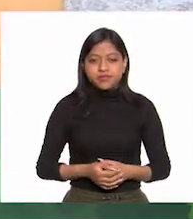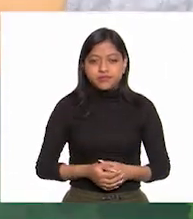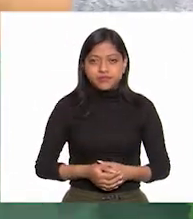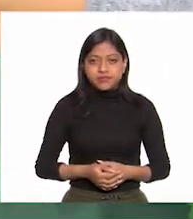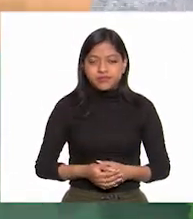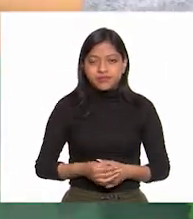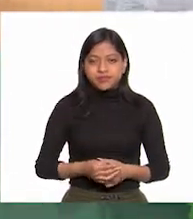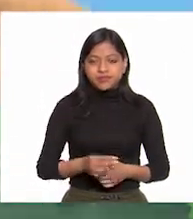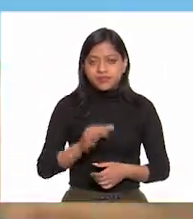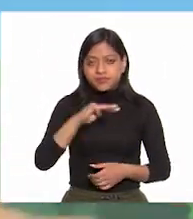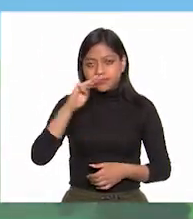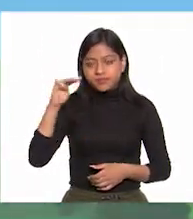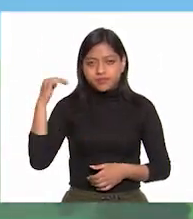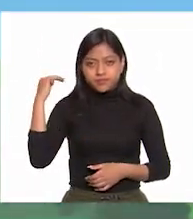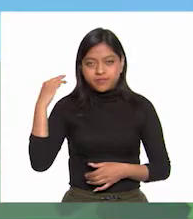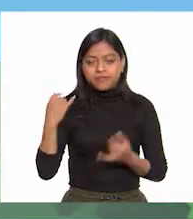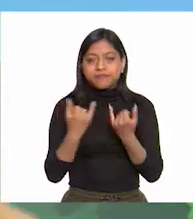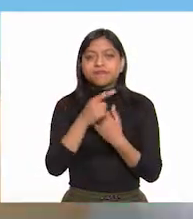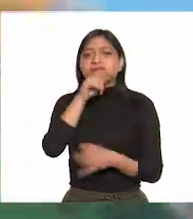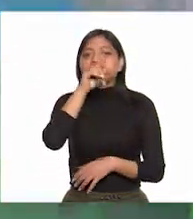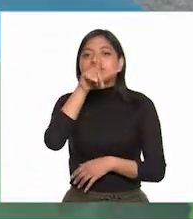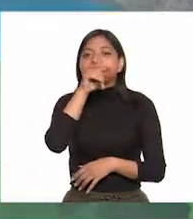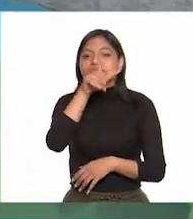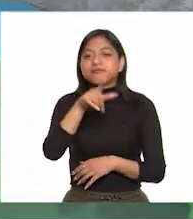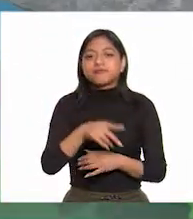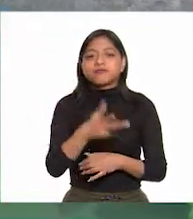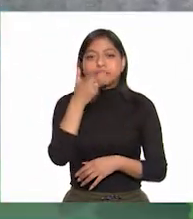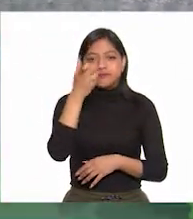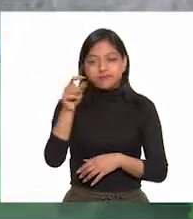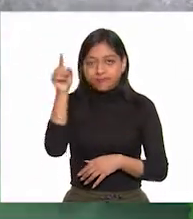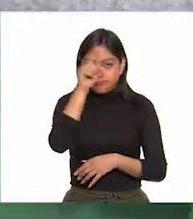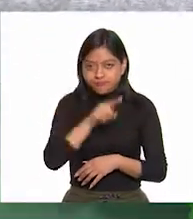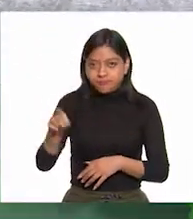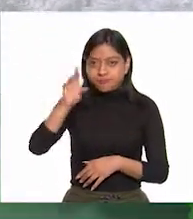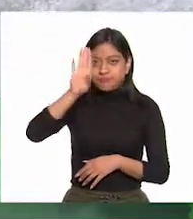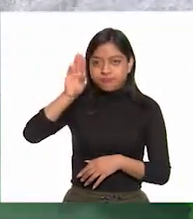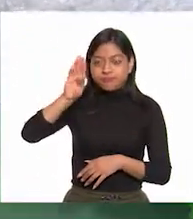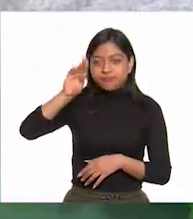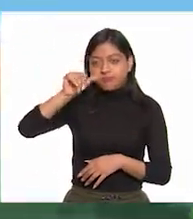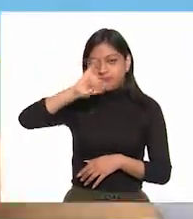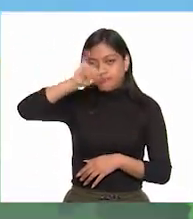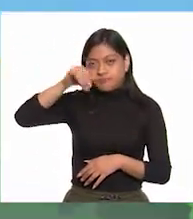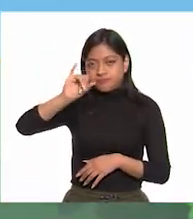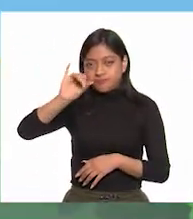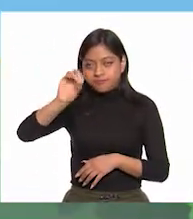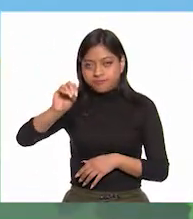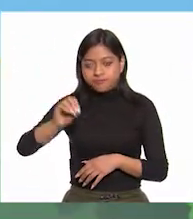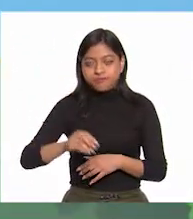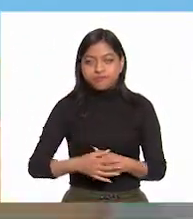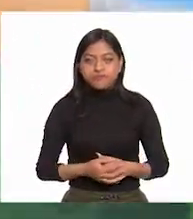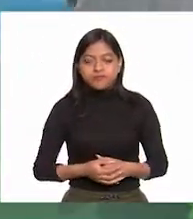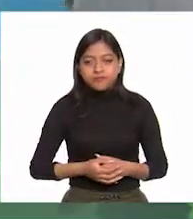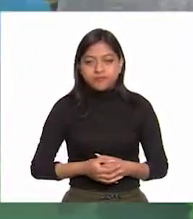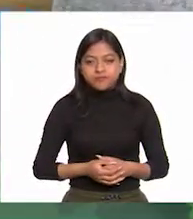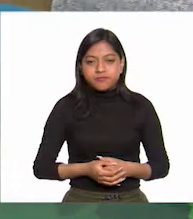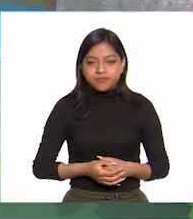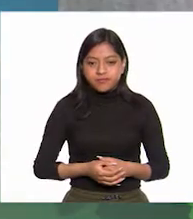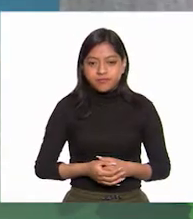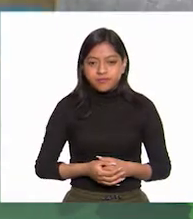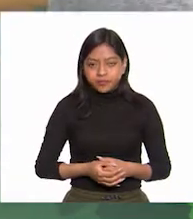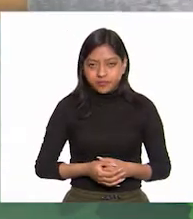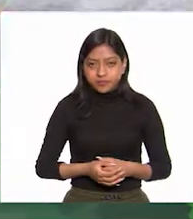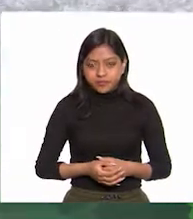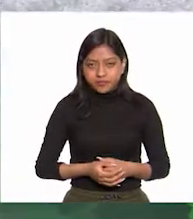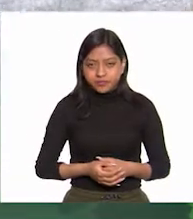Michoacán y Jalisco. Esa es la zona del Bajío. Jalisco aquí y Michoacán.